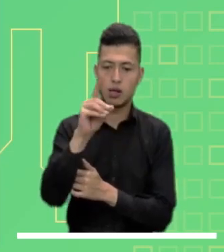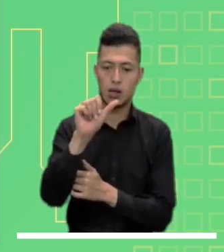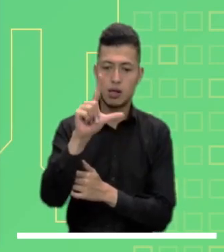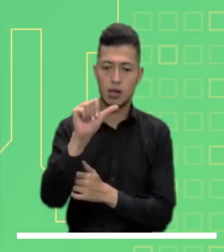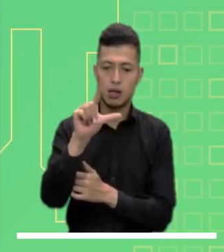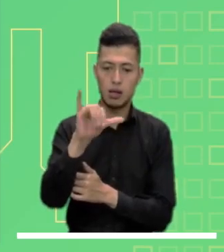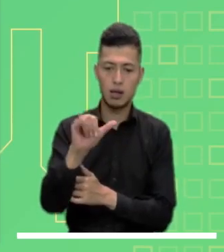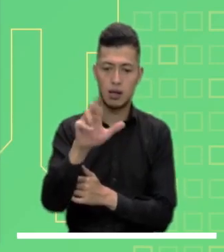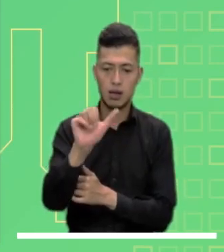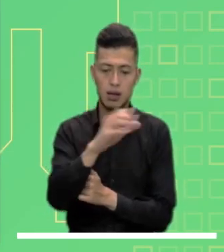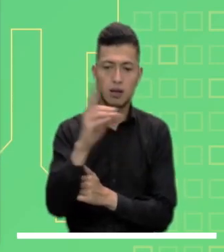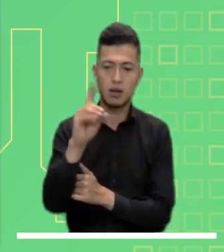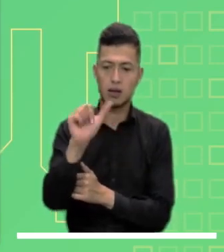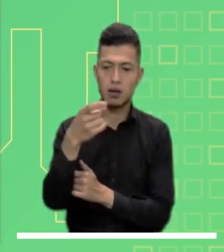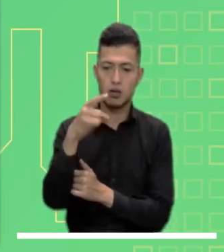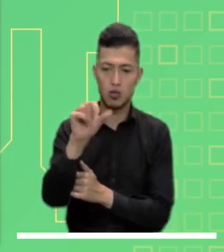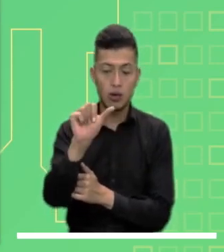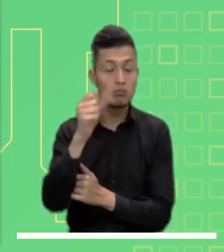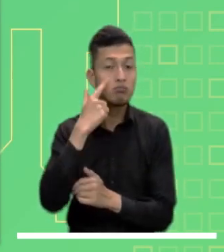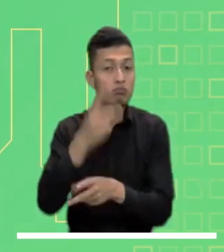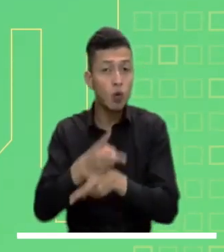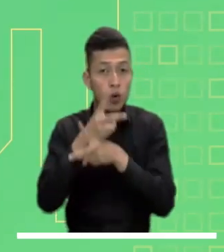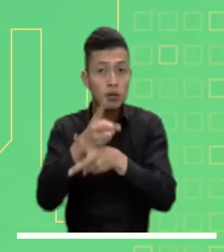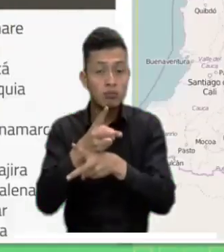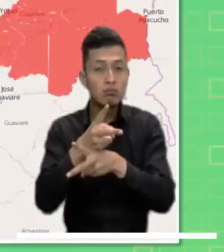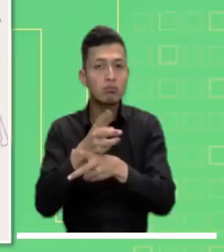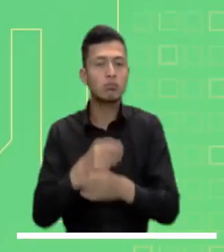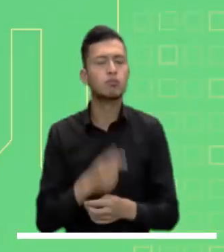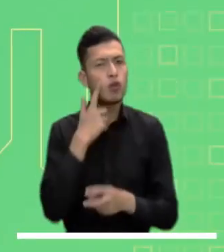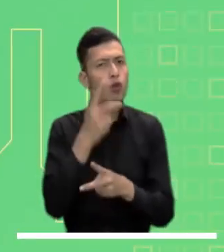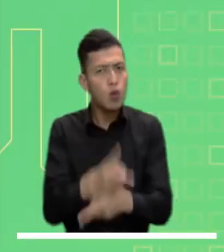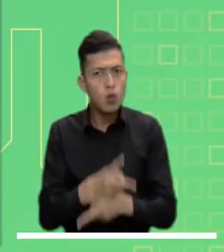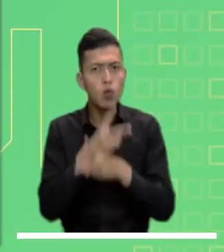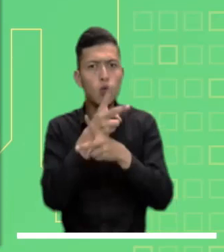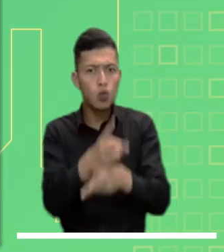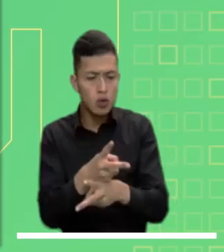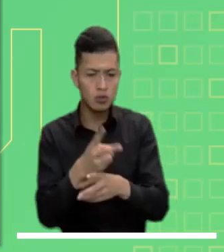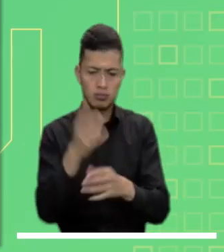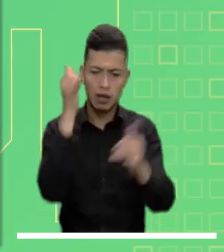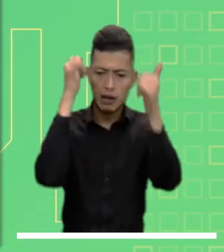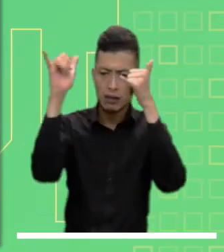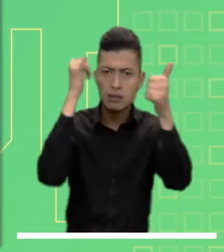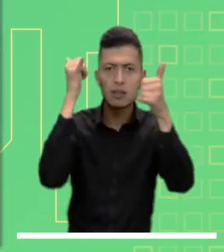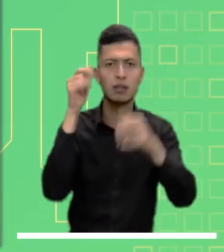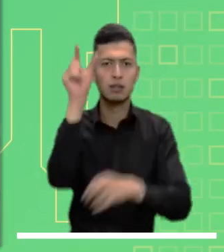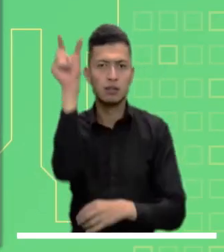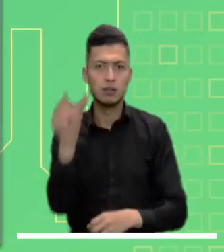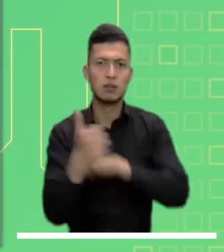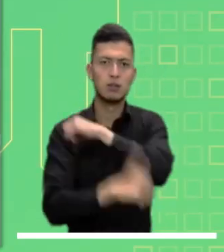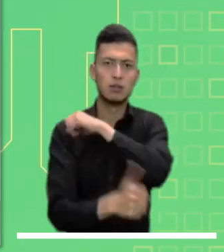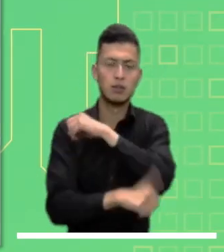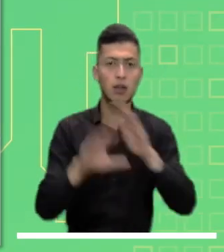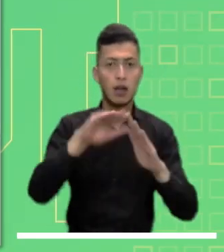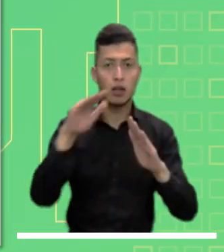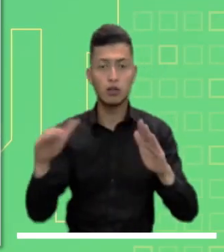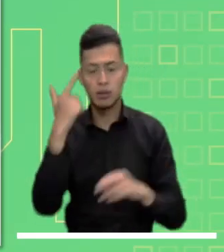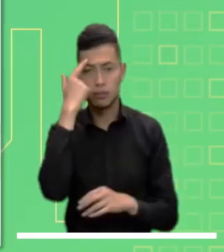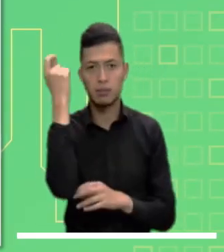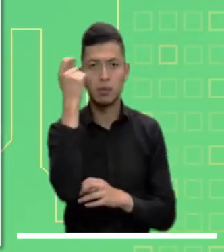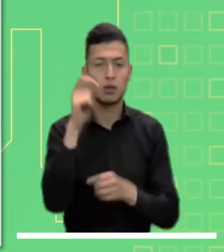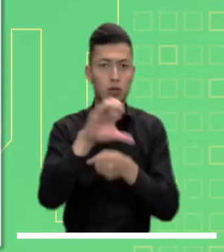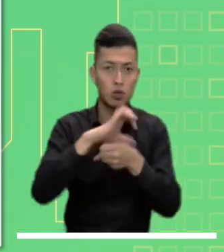Nima, Guadalajara, Dagua y Amaime. Alerta roja por probabilidad de incendios en Casanare,